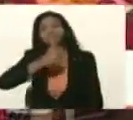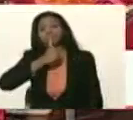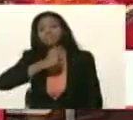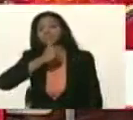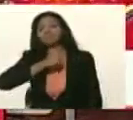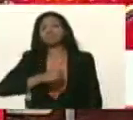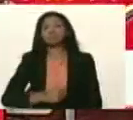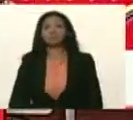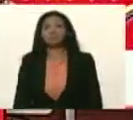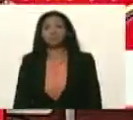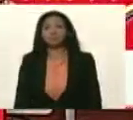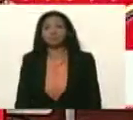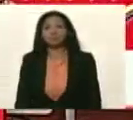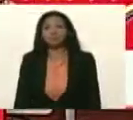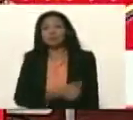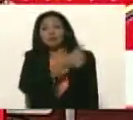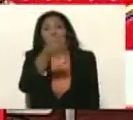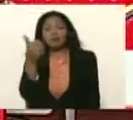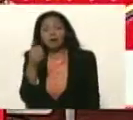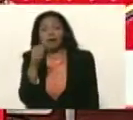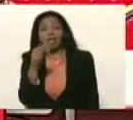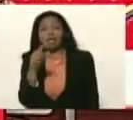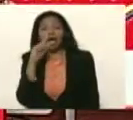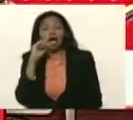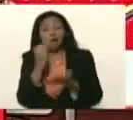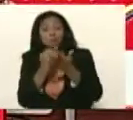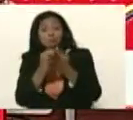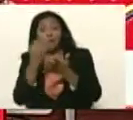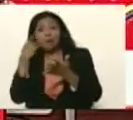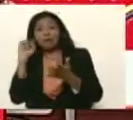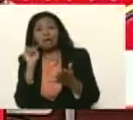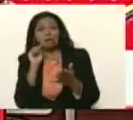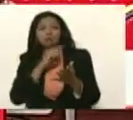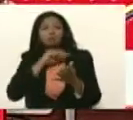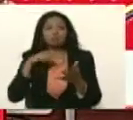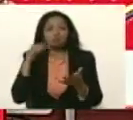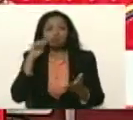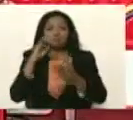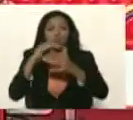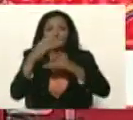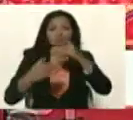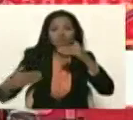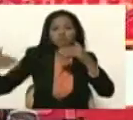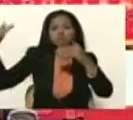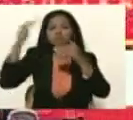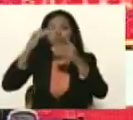Y en cada prueba, prueba superada.